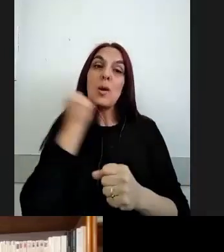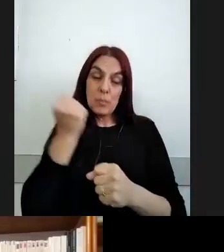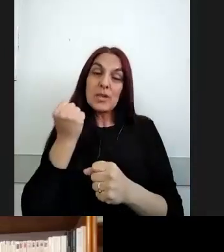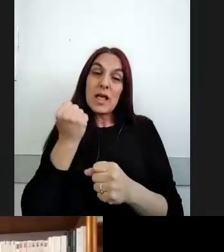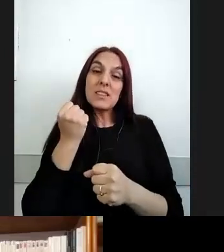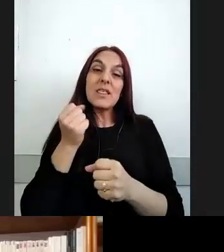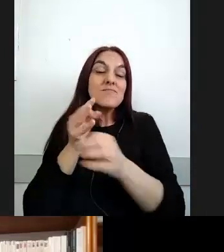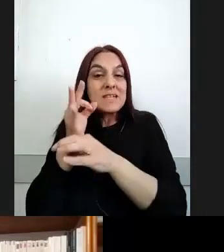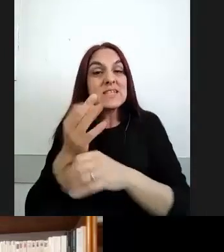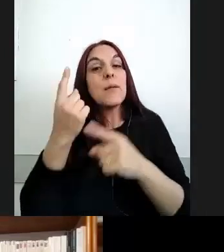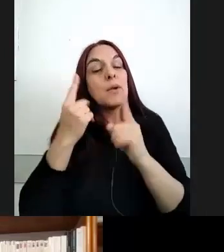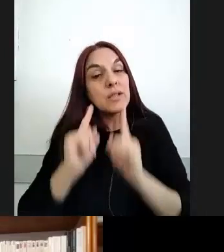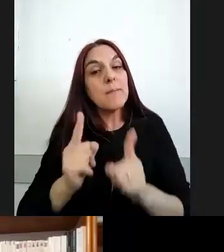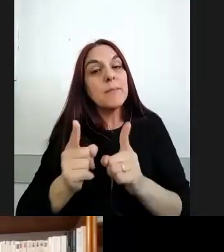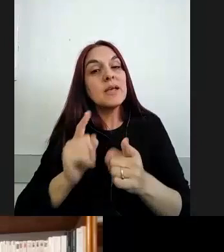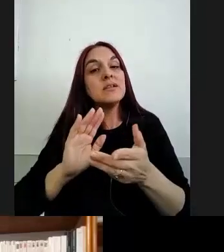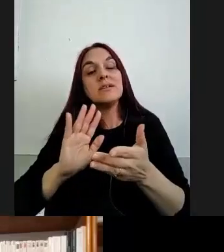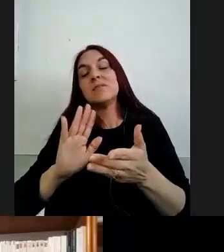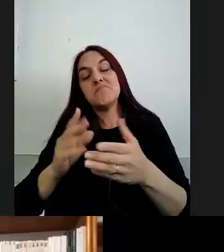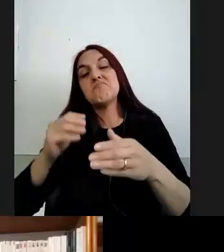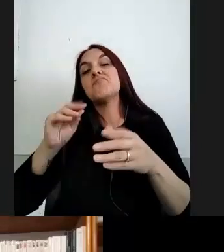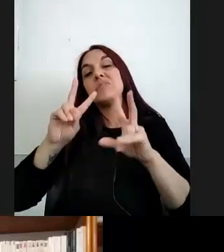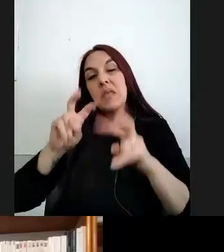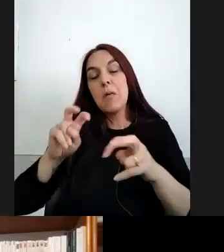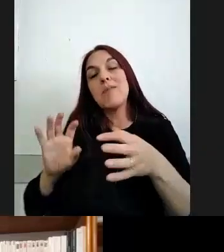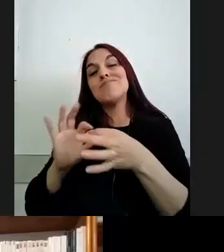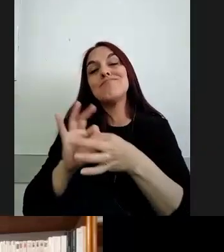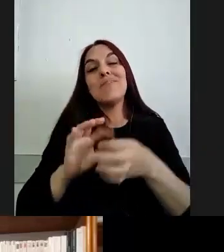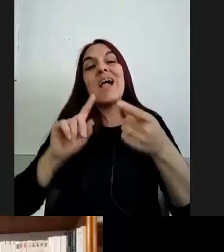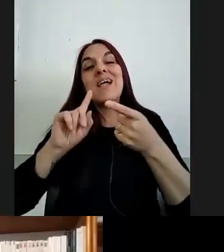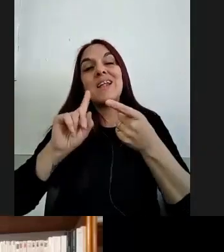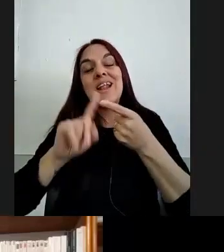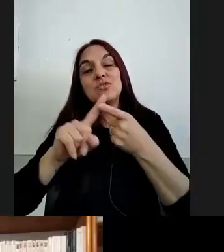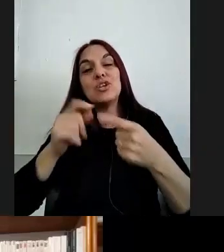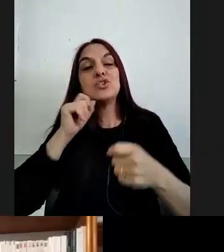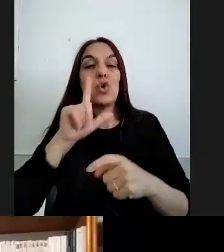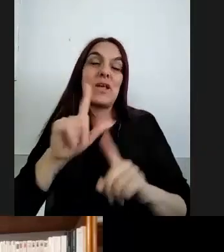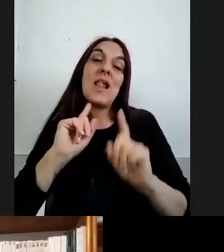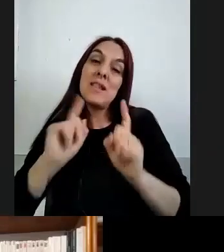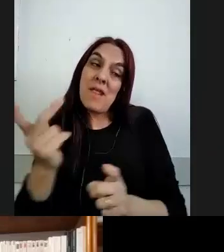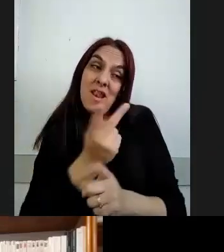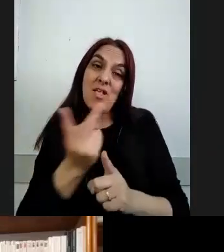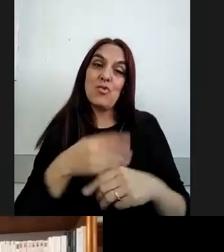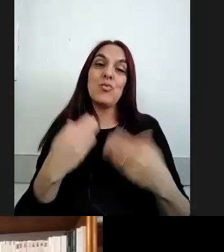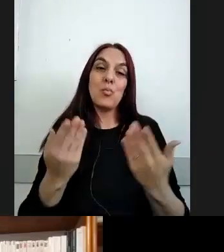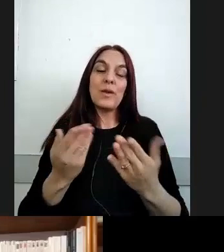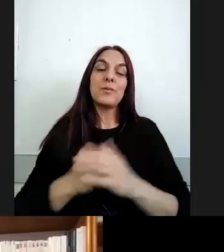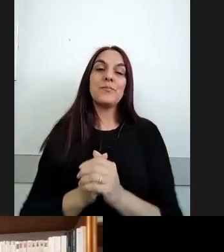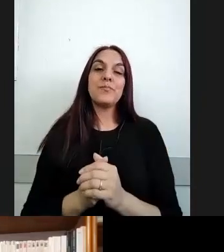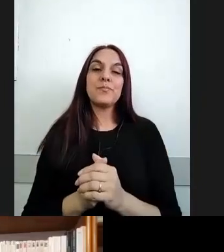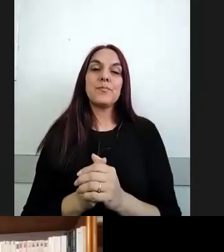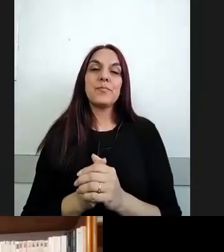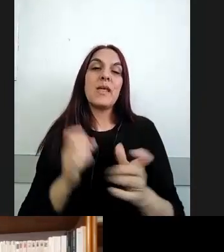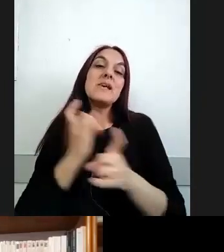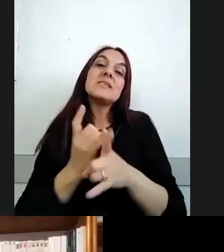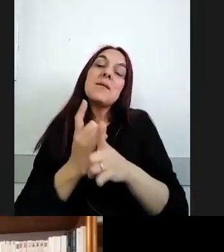pero que además es un aspecto de las relaciones sociales ¿no? como tema de enseñanza digamos mencionamos un poco la necesidad de revisar